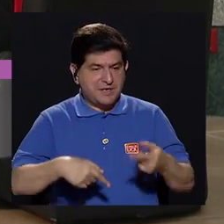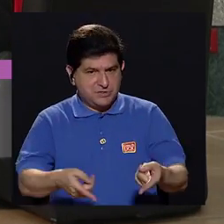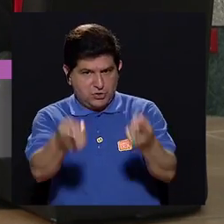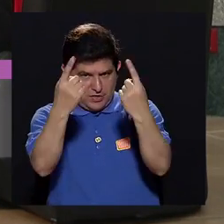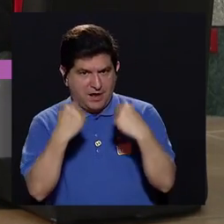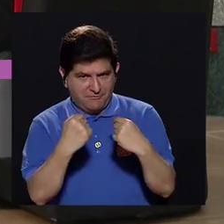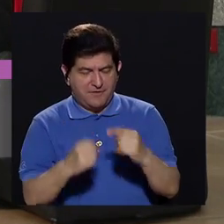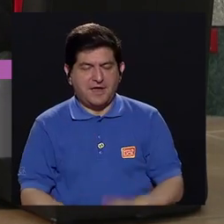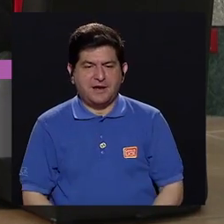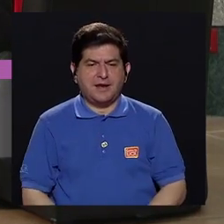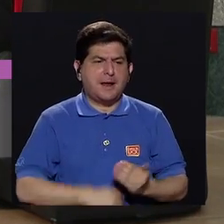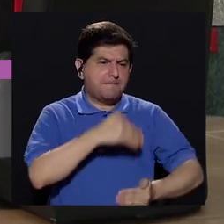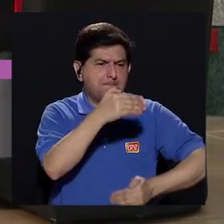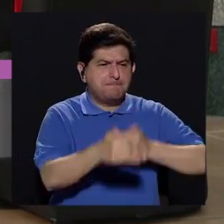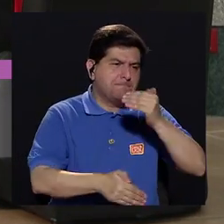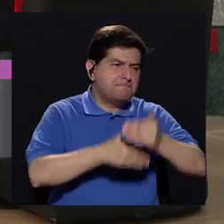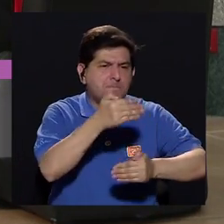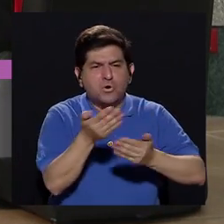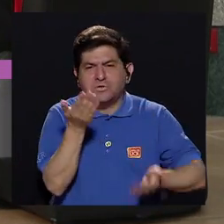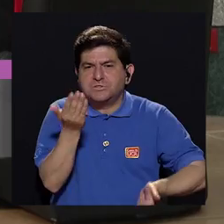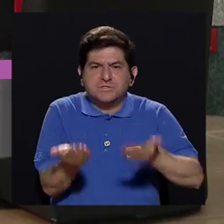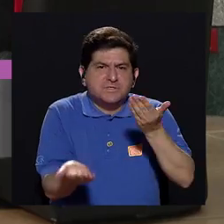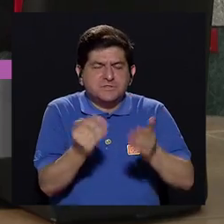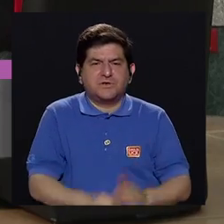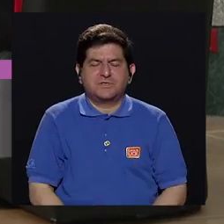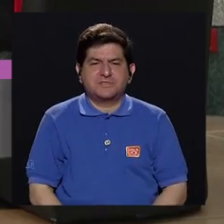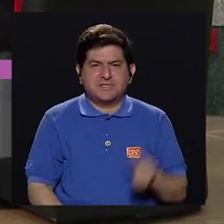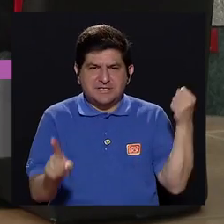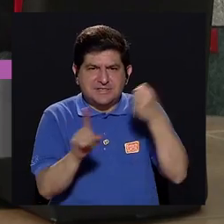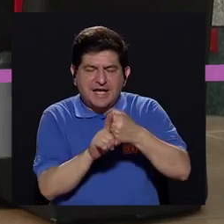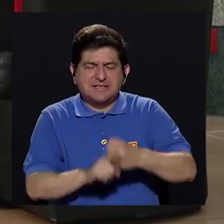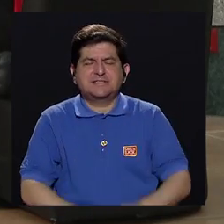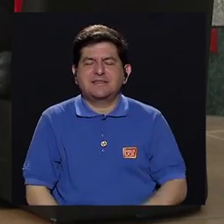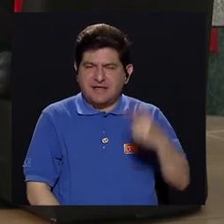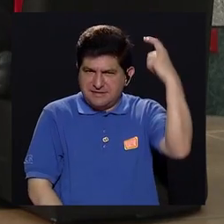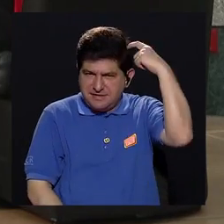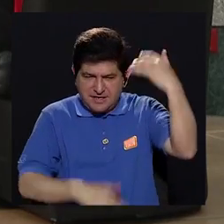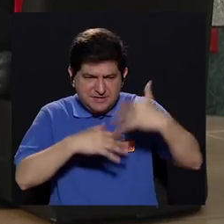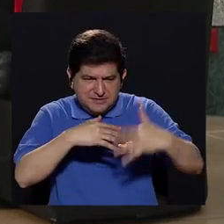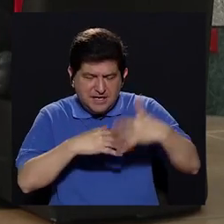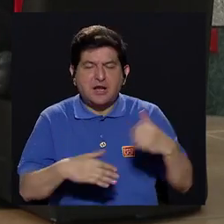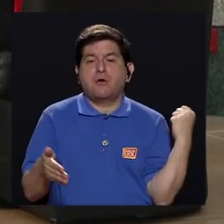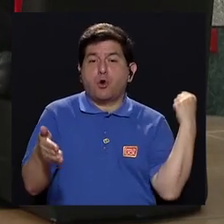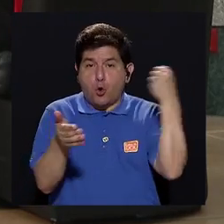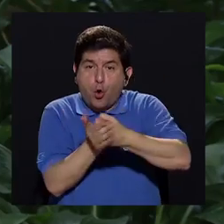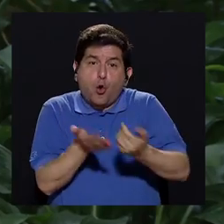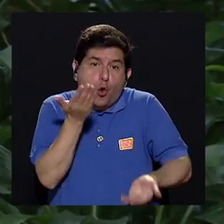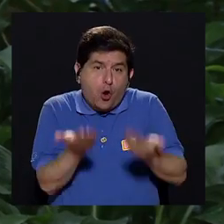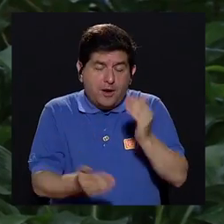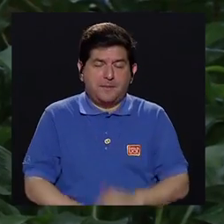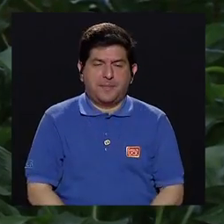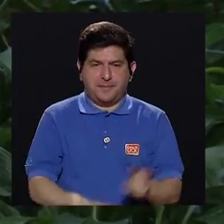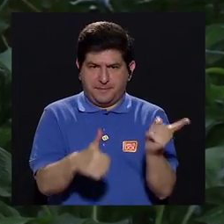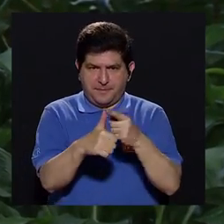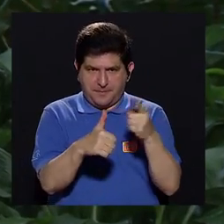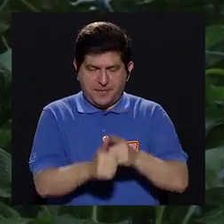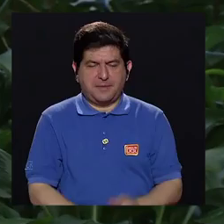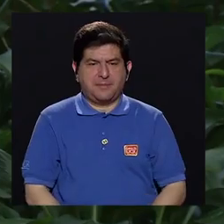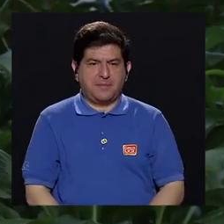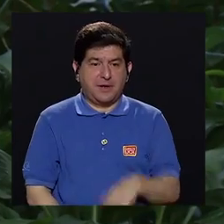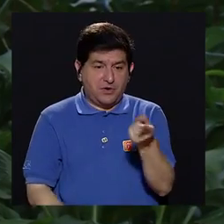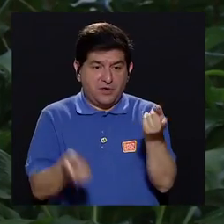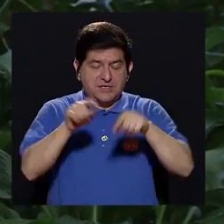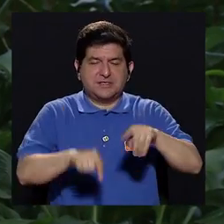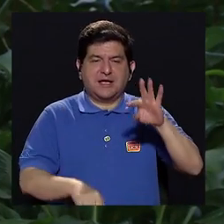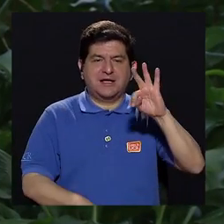llega con un proceso, un evento cerebrovascular, un traumatismo, etc. Entonces, lo primero que mandan